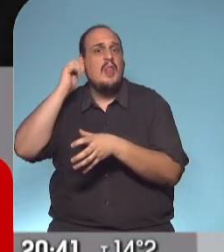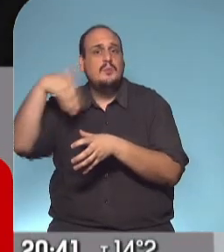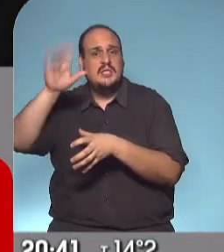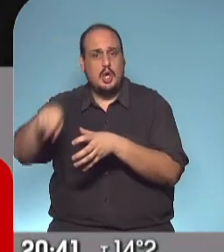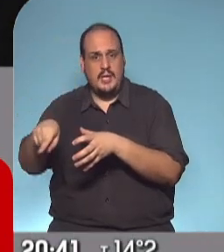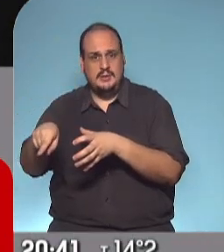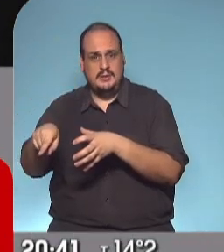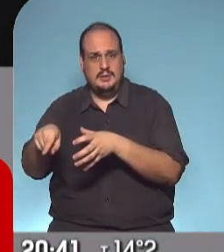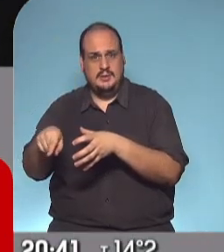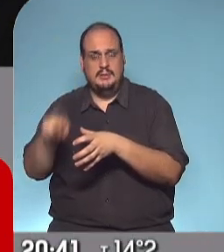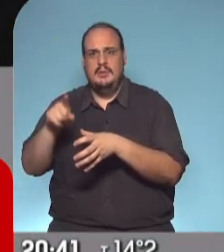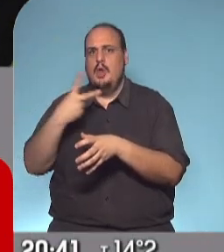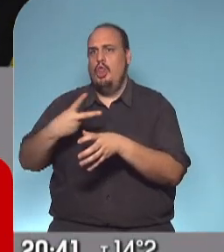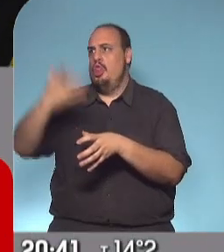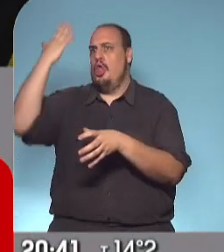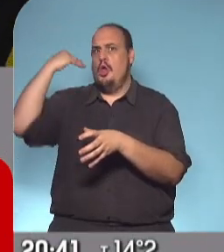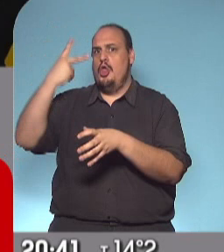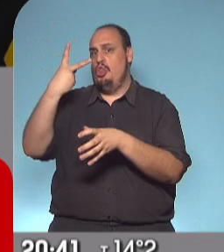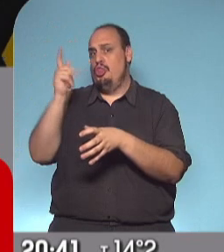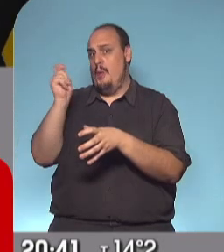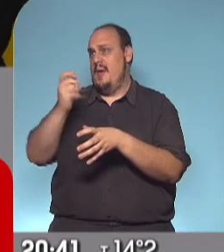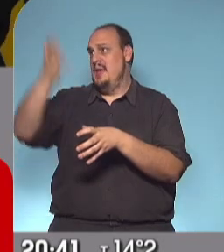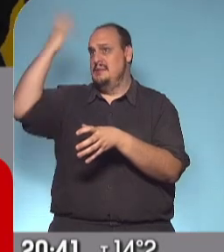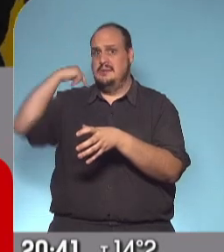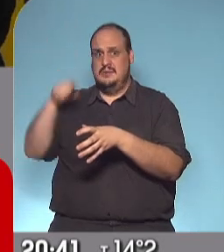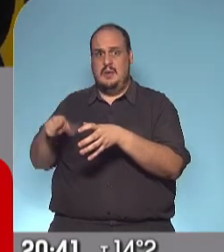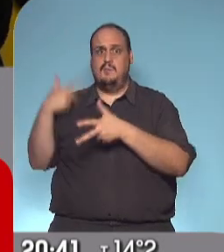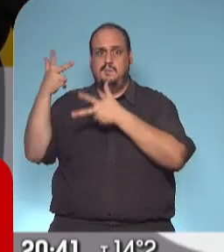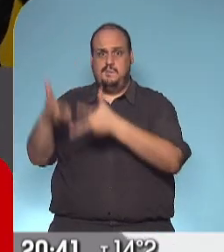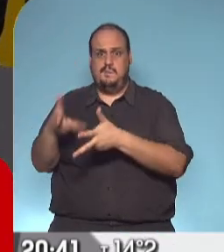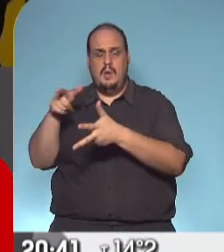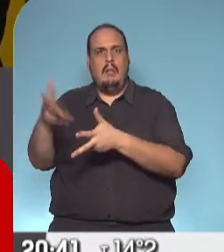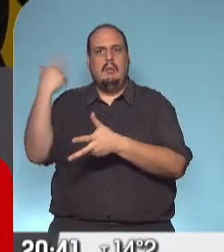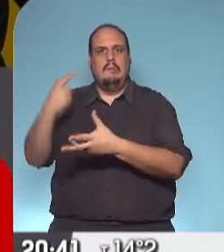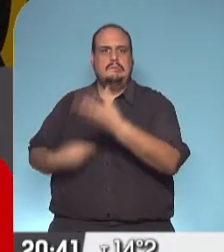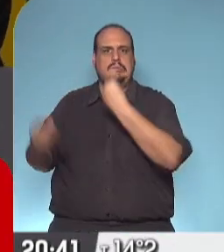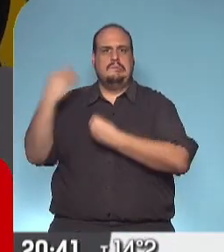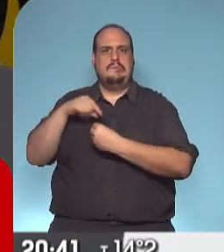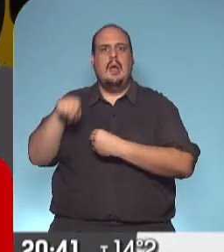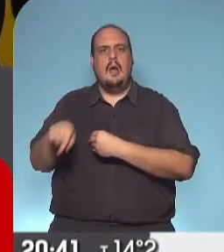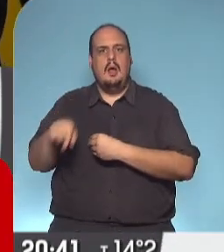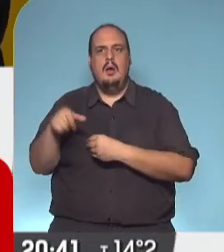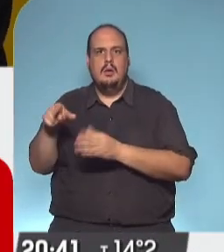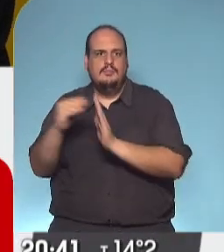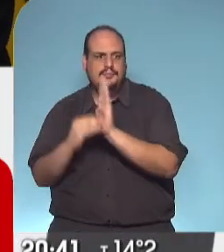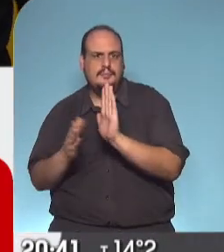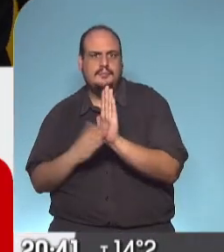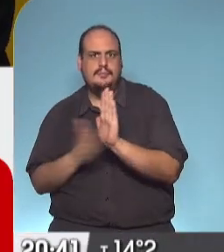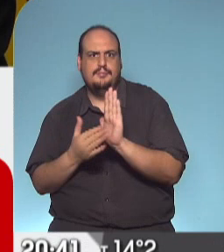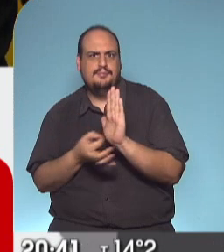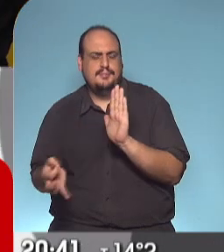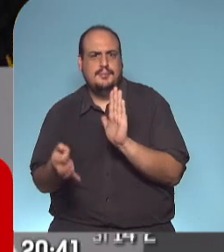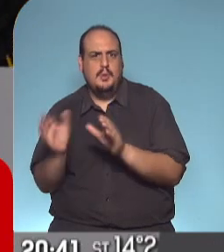lo que yo dije hace más de dos meses fue esta discusión, que generó polémica, día a día se va confirmando en los datos de los fallecimientos, que es